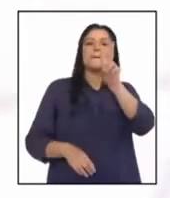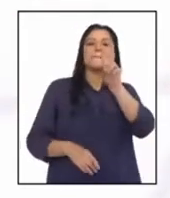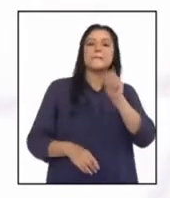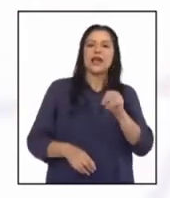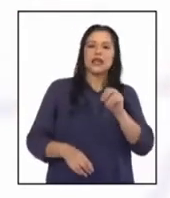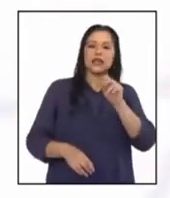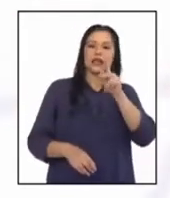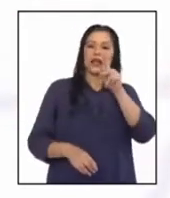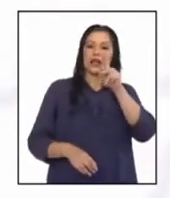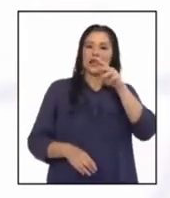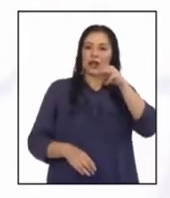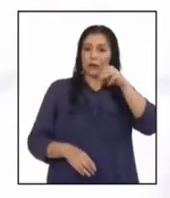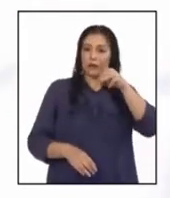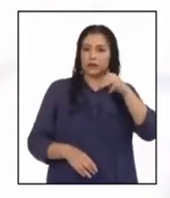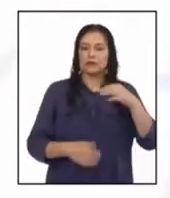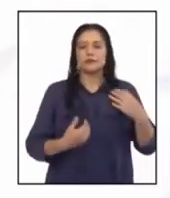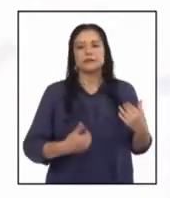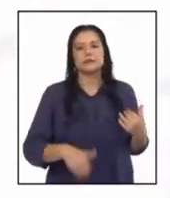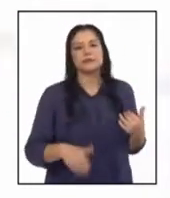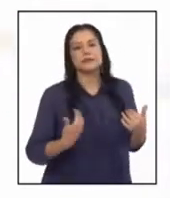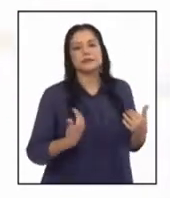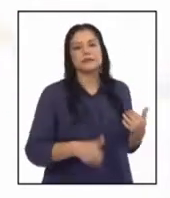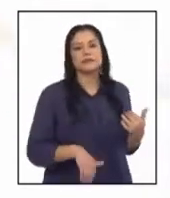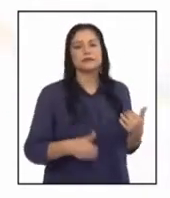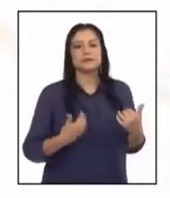20 kilómetros.